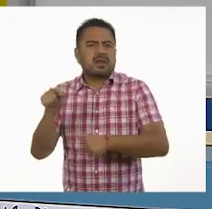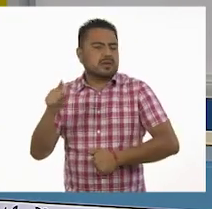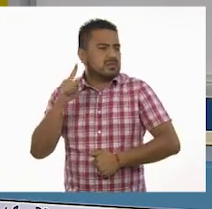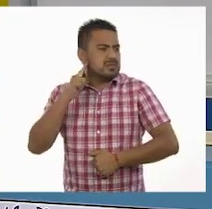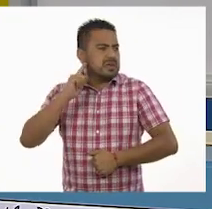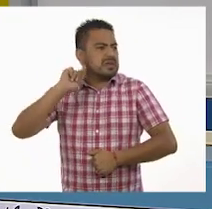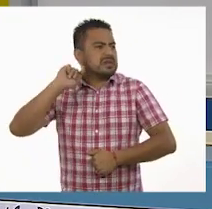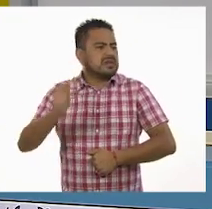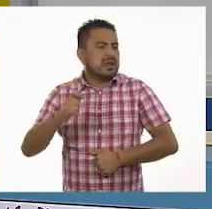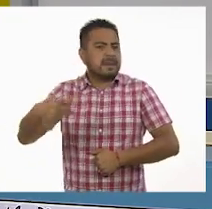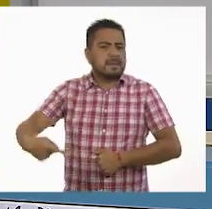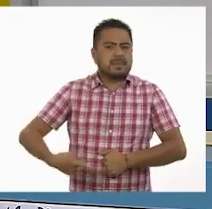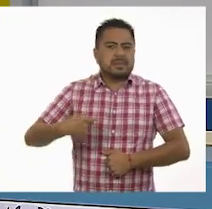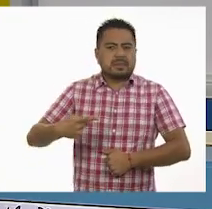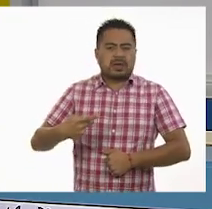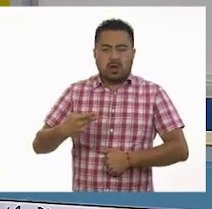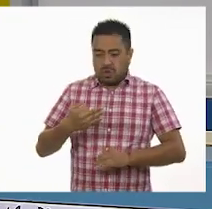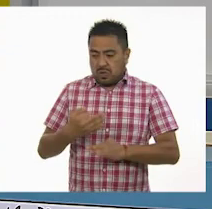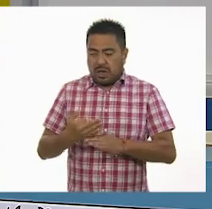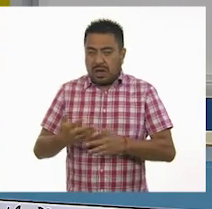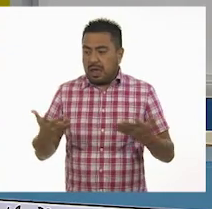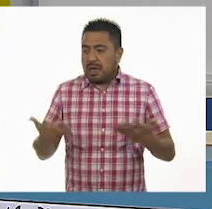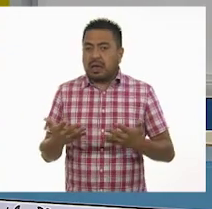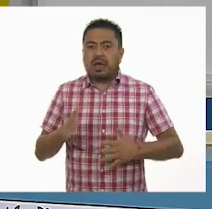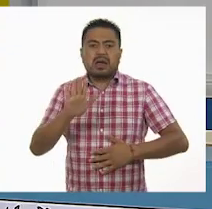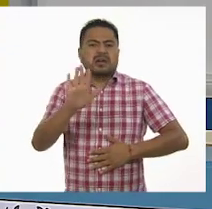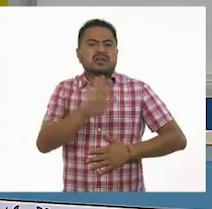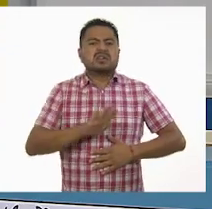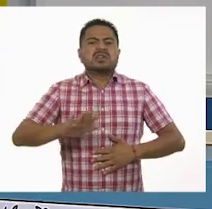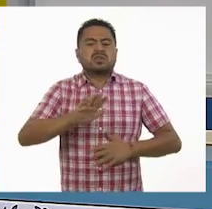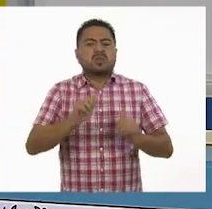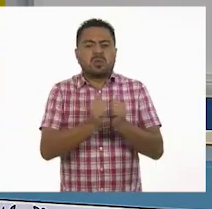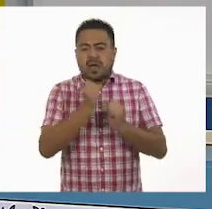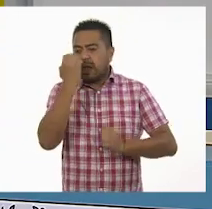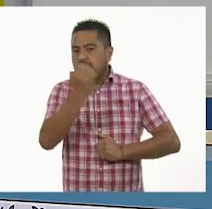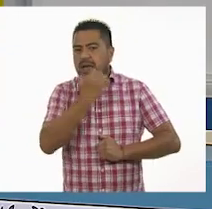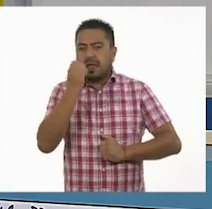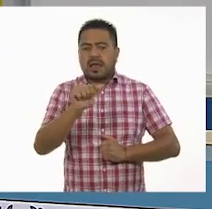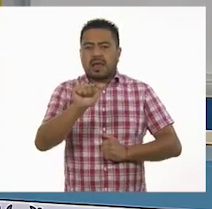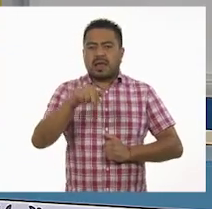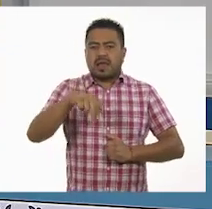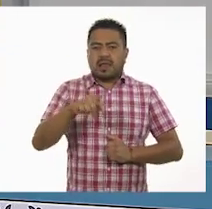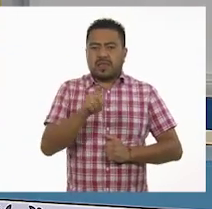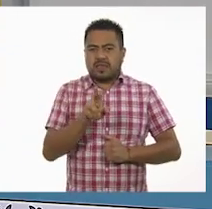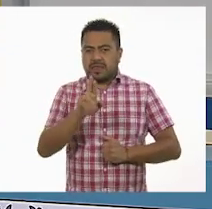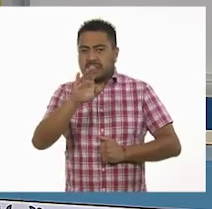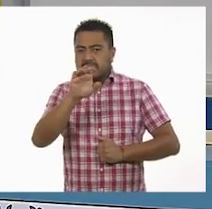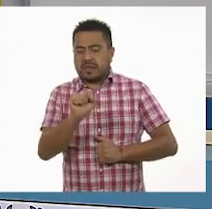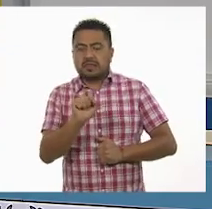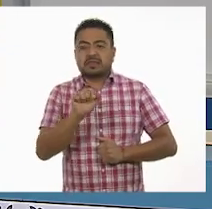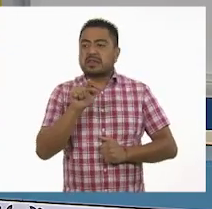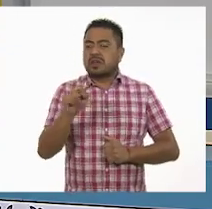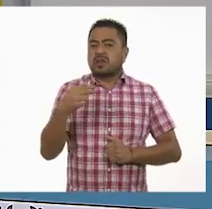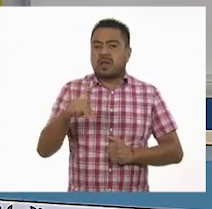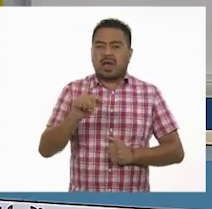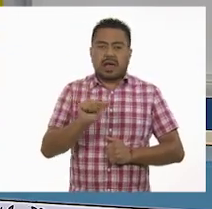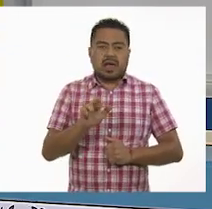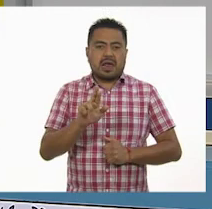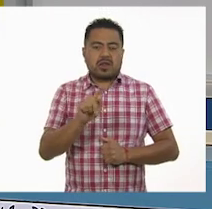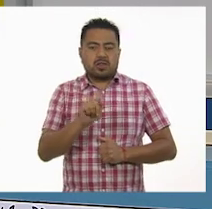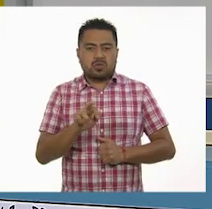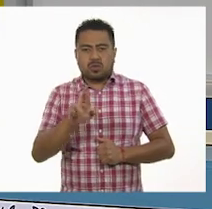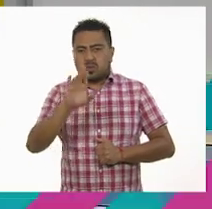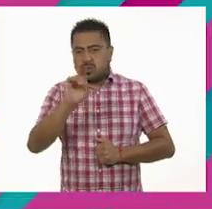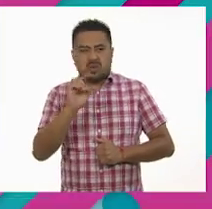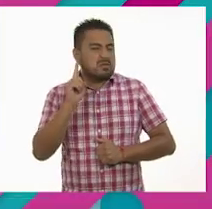escuchar la pregunta que nos hicieron, pues nada más y nada menos que de la escuela Andrés y Duarte. Se trata de Arturo. Vamos a oírlo.